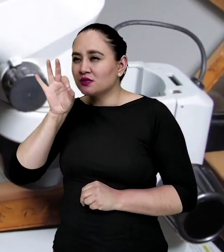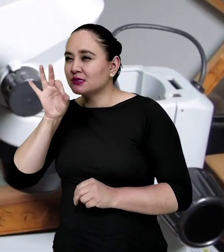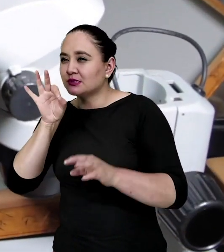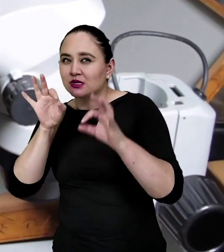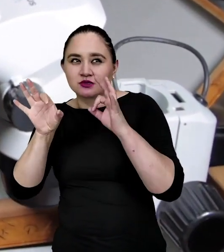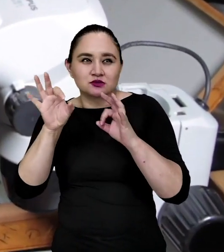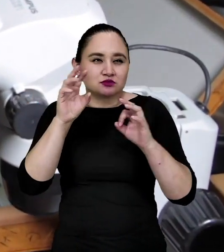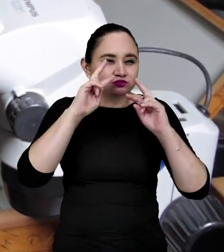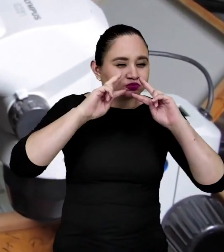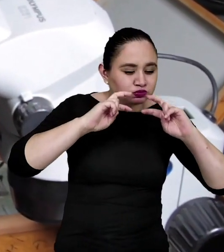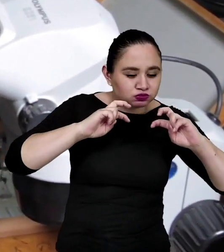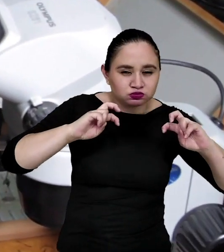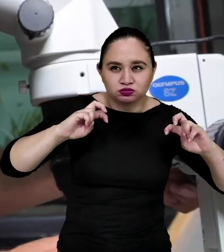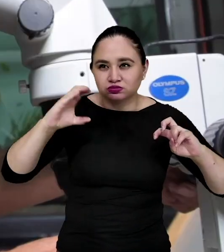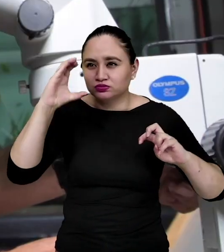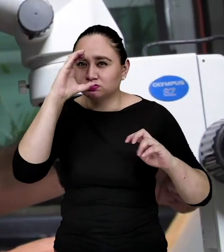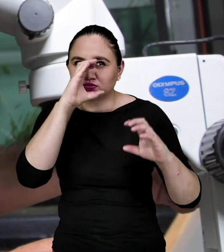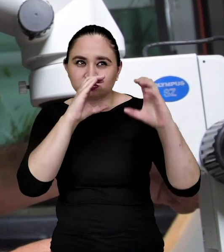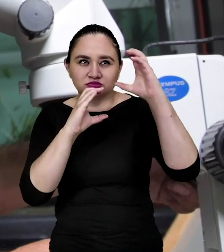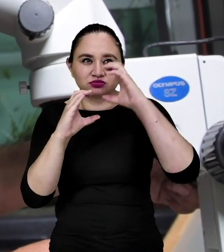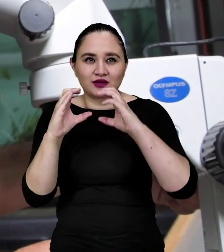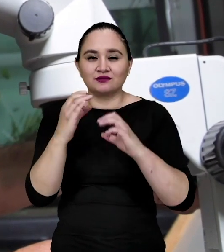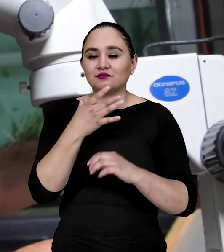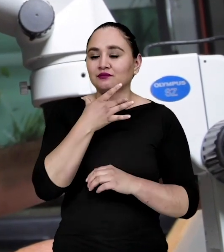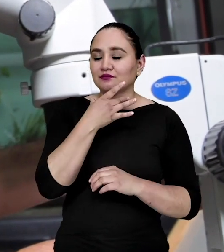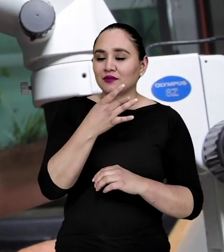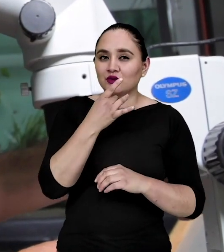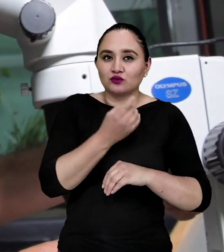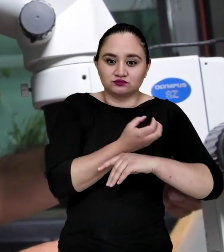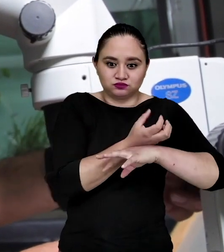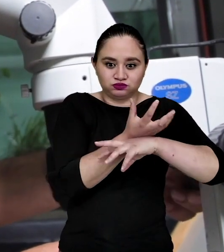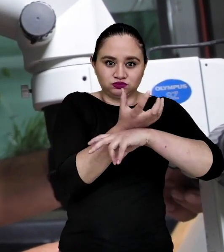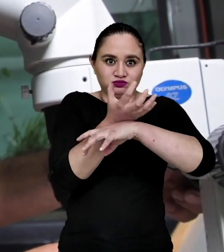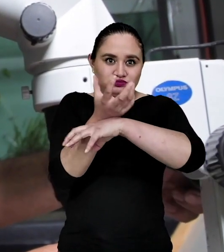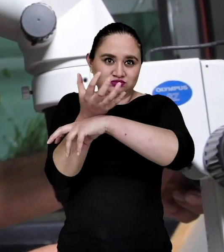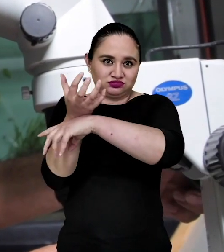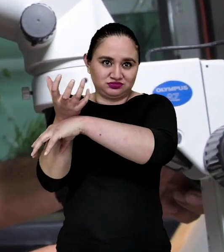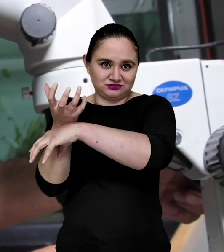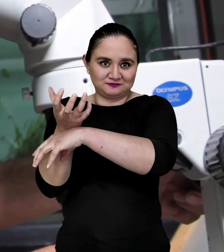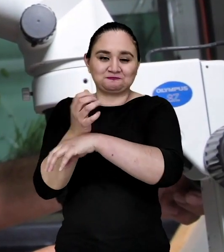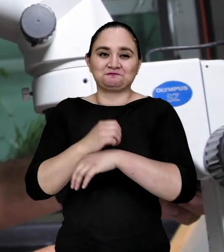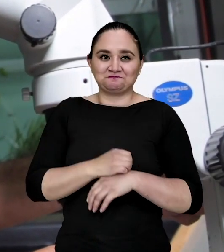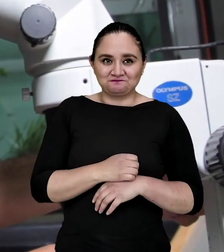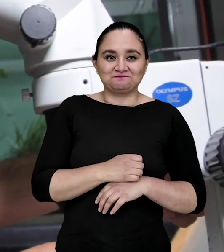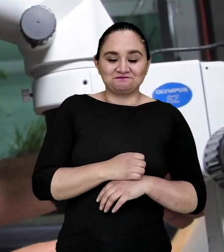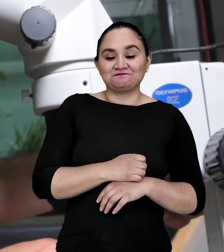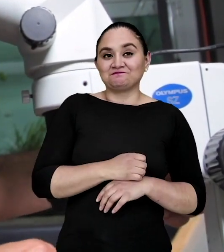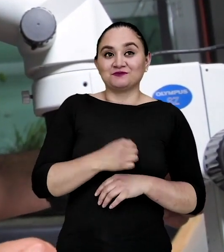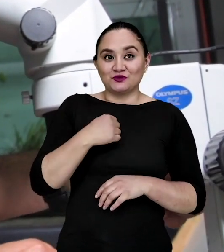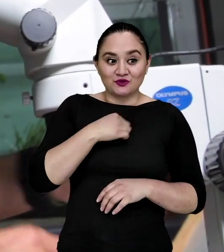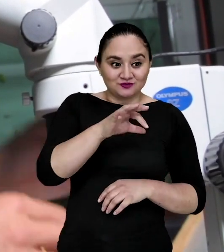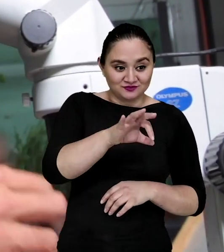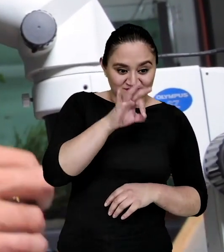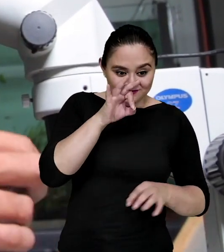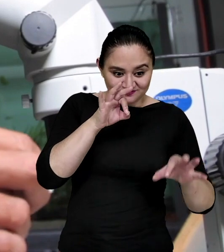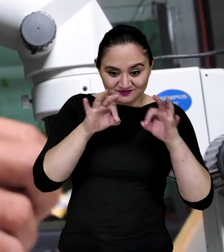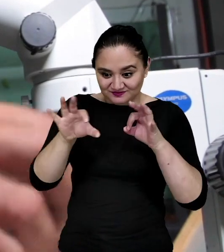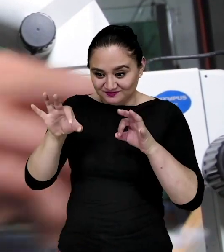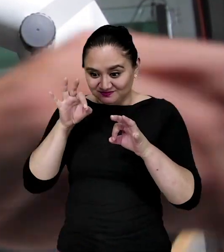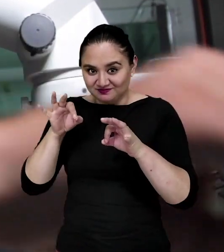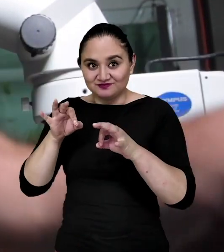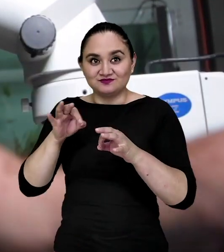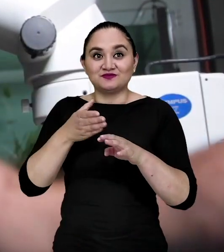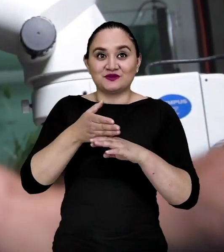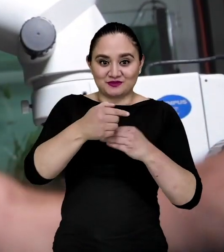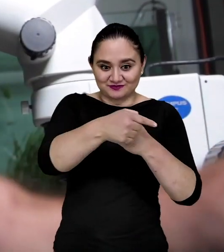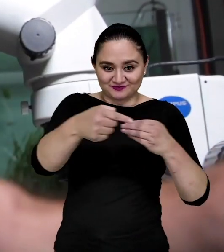me interesaba por estos animalitos. Y los colectaba y luego los ponía en un terrario para poder observar